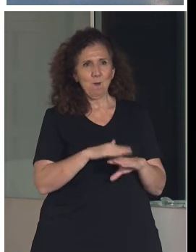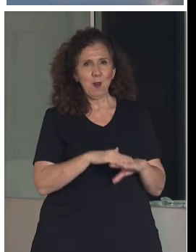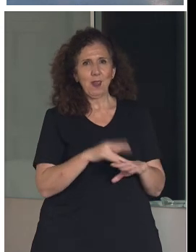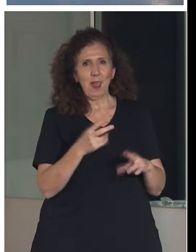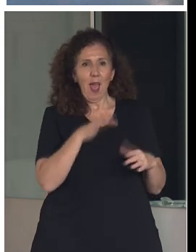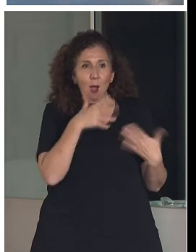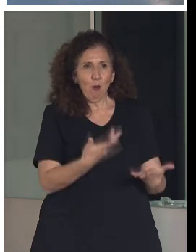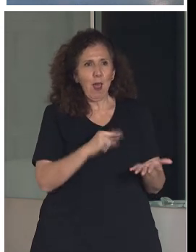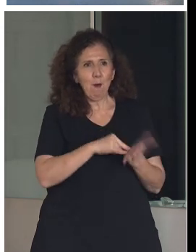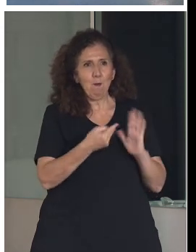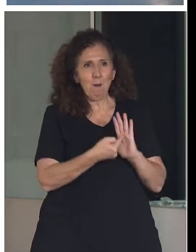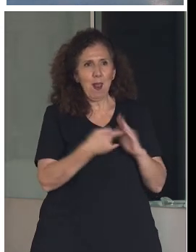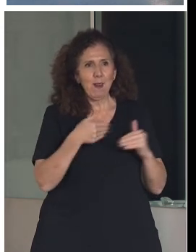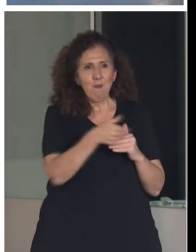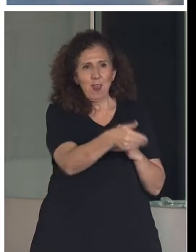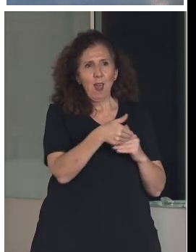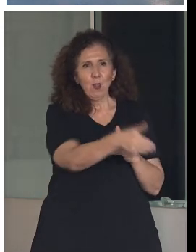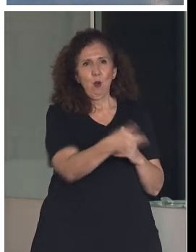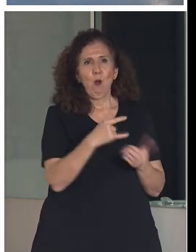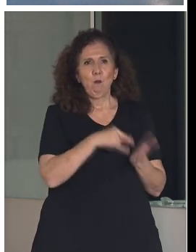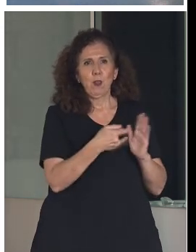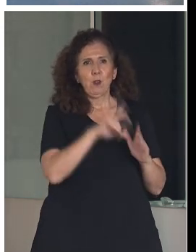O estamos ahora planificando los del 2020.